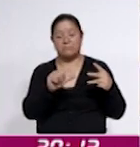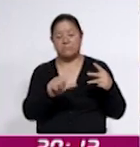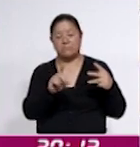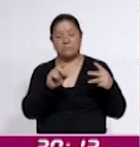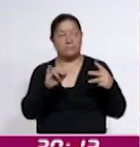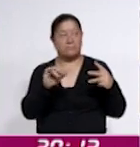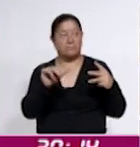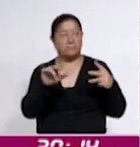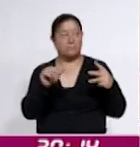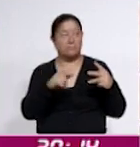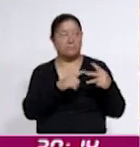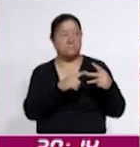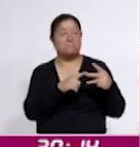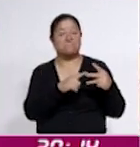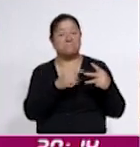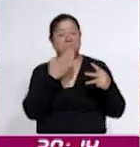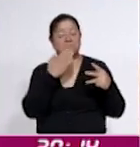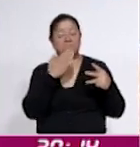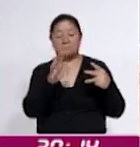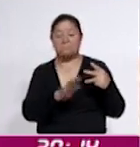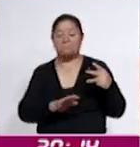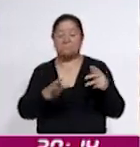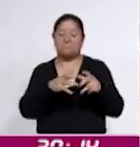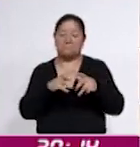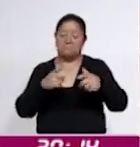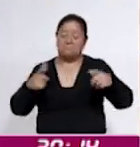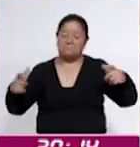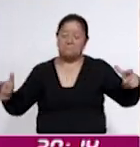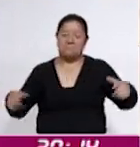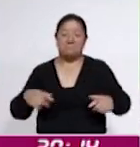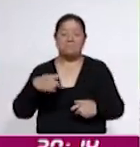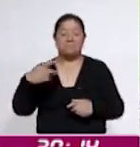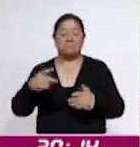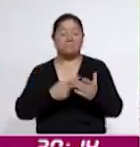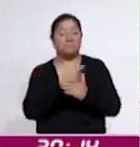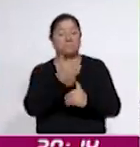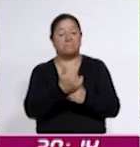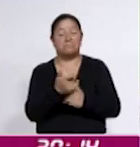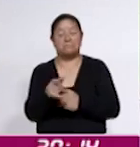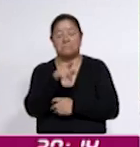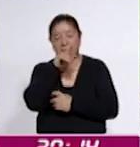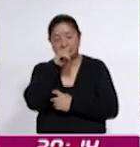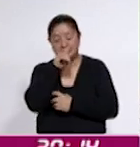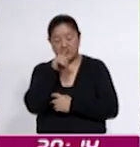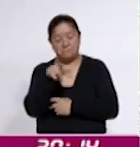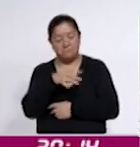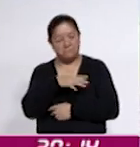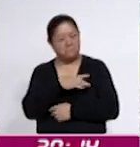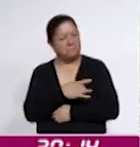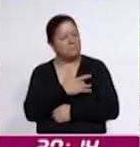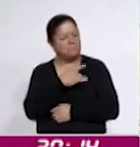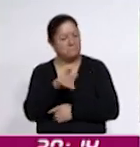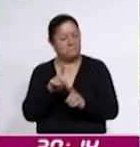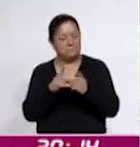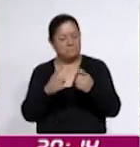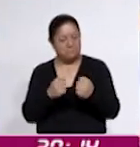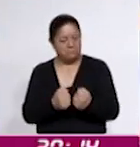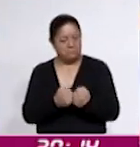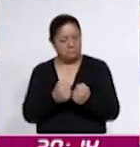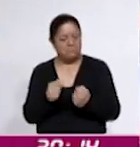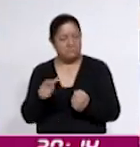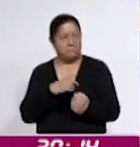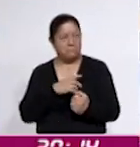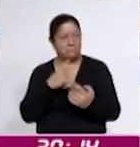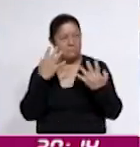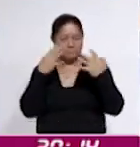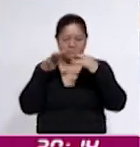crecimiento y éxito que se puede alcanzar en este sector. Sus proyectos avícolas han experimentado un desarrollo notable, consolidándoles como